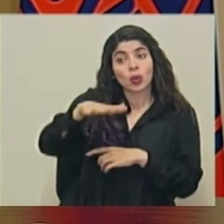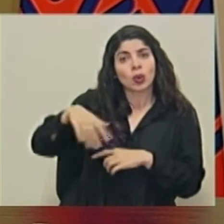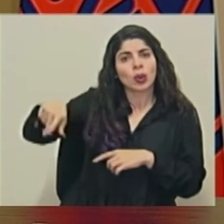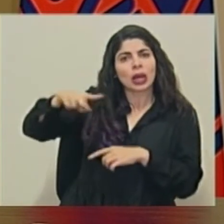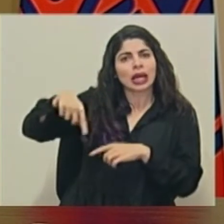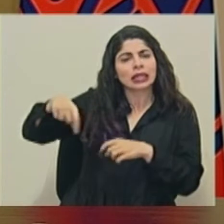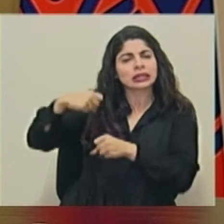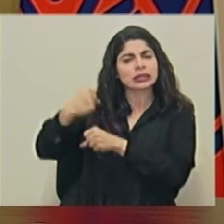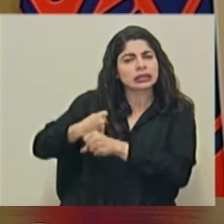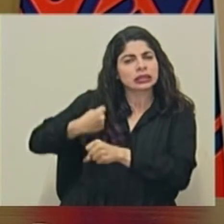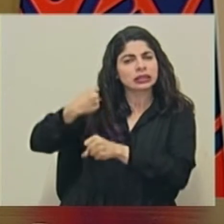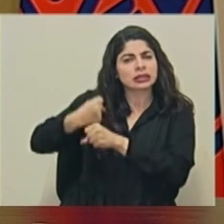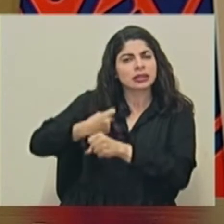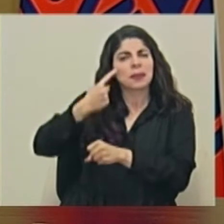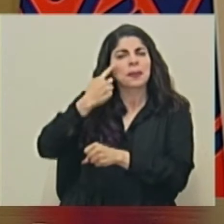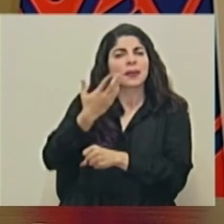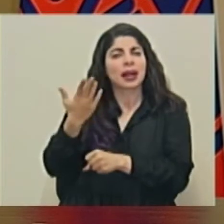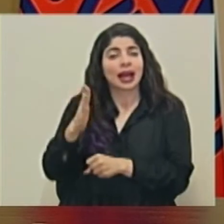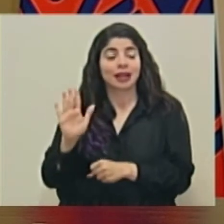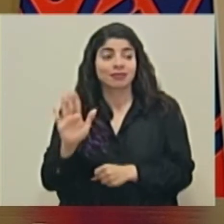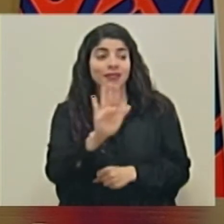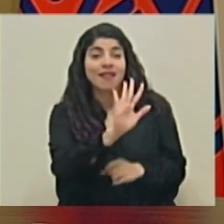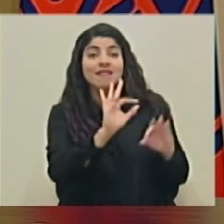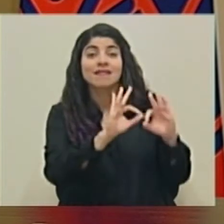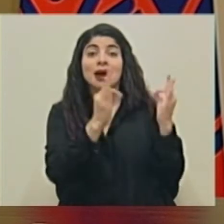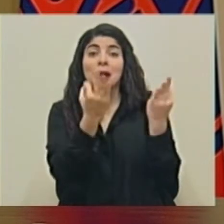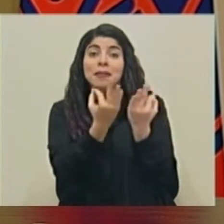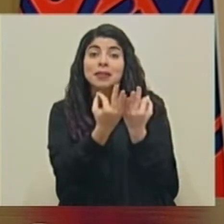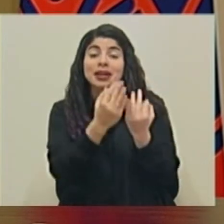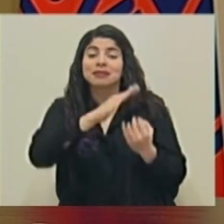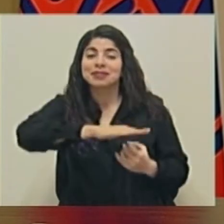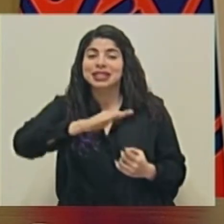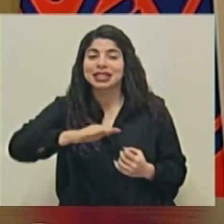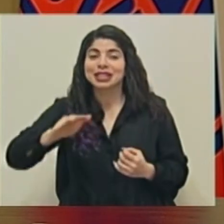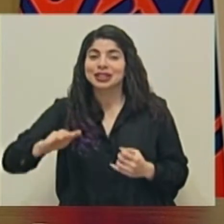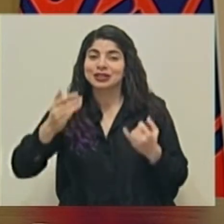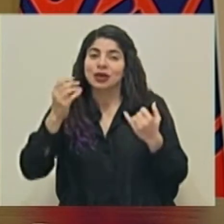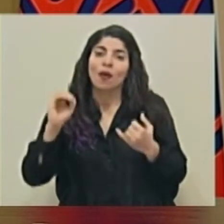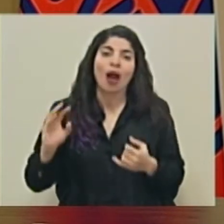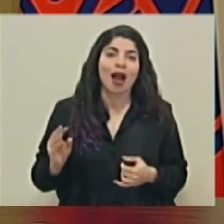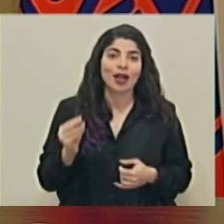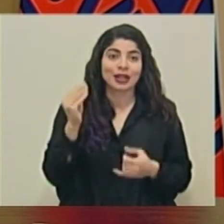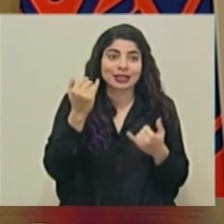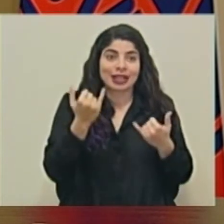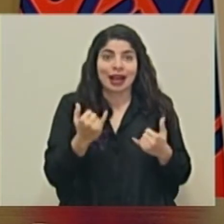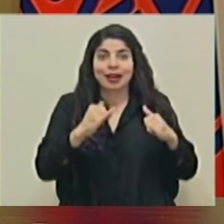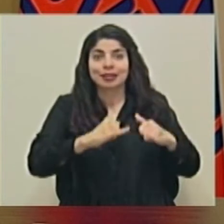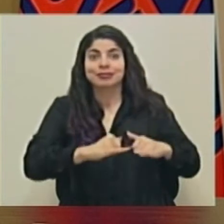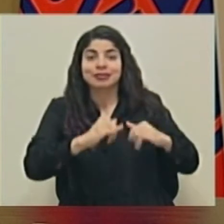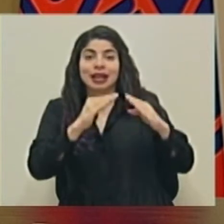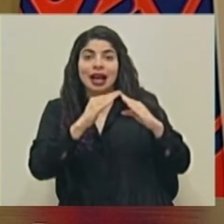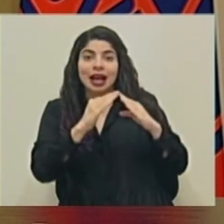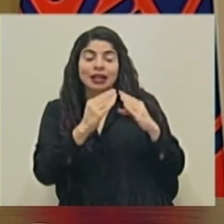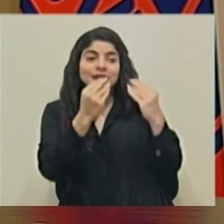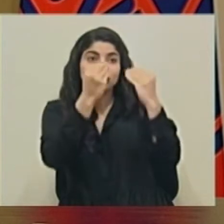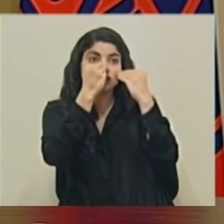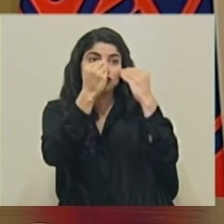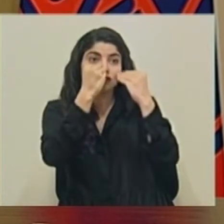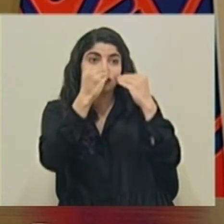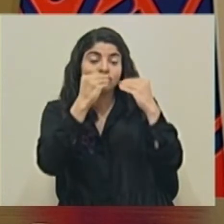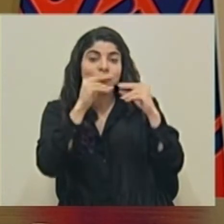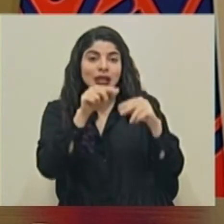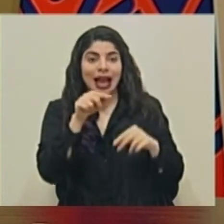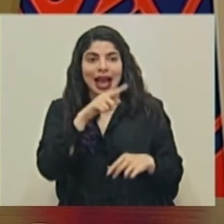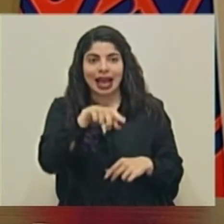para que en las familias donde los niños y niñas en este momento y adolescentes están recibiendo sus lecciones, también